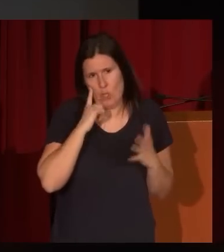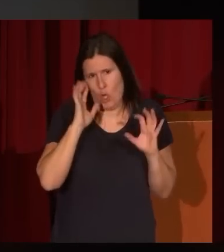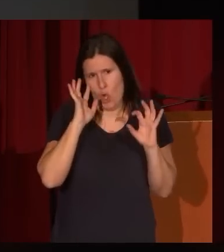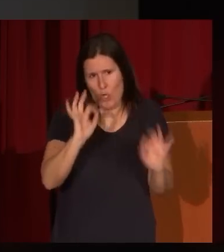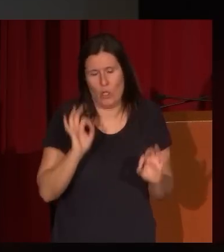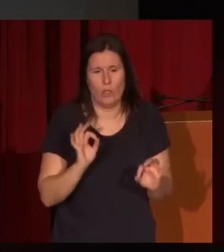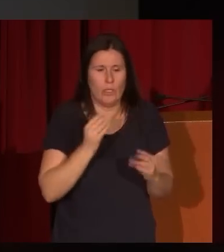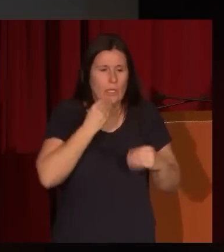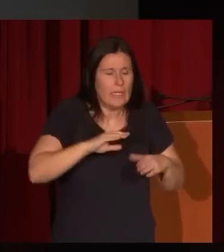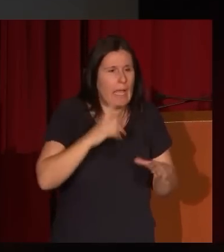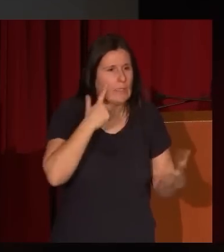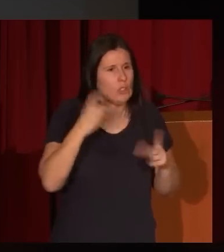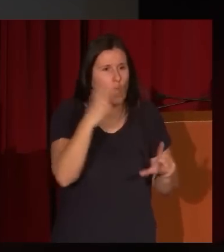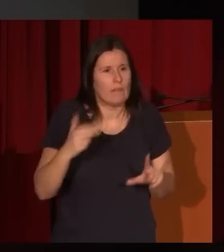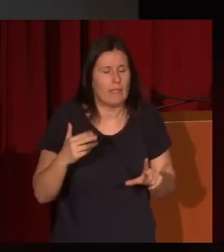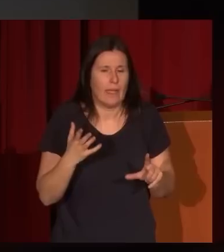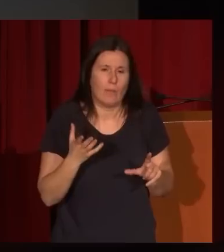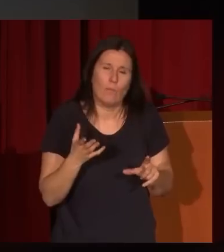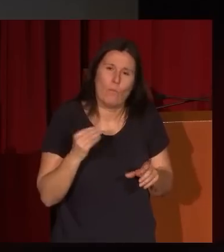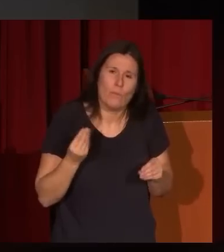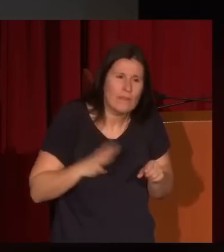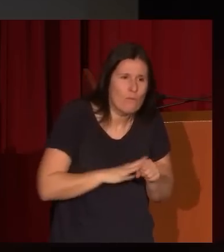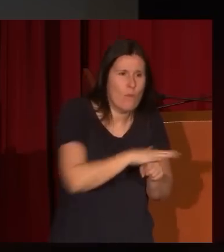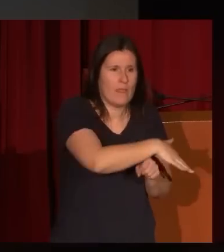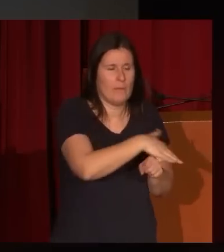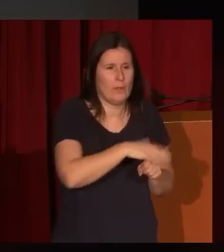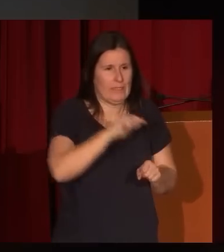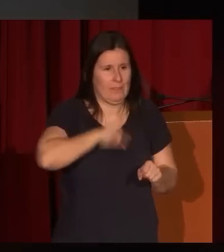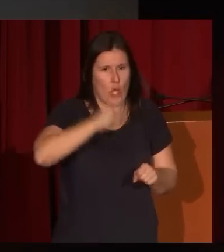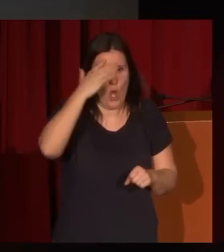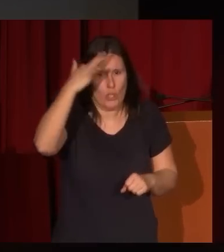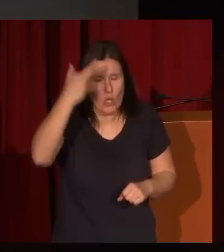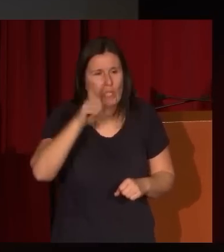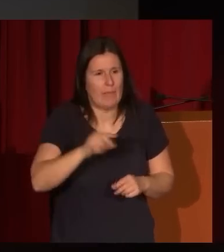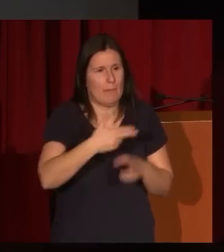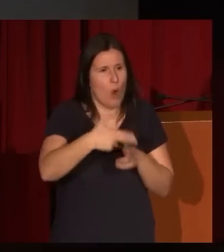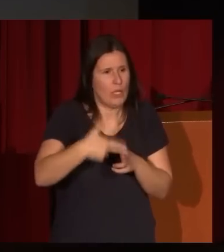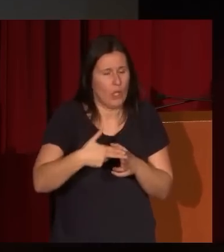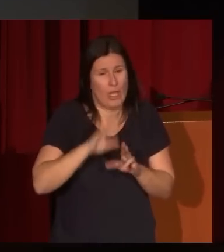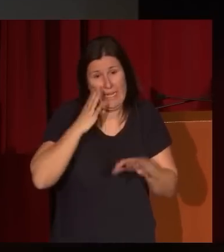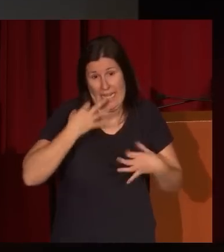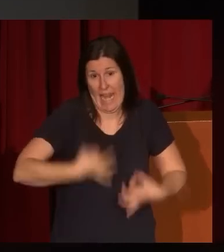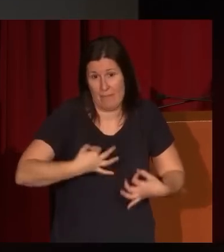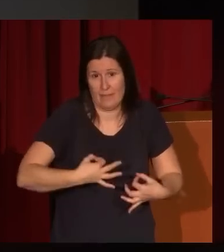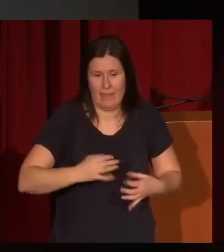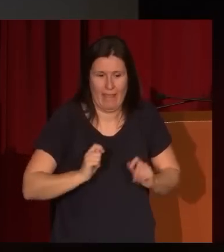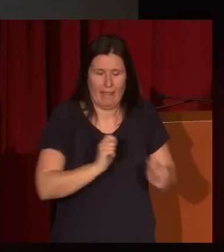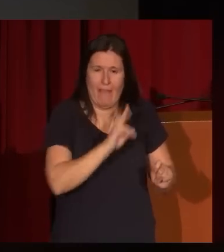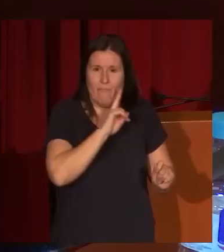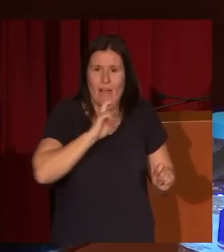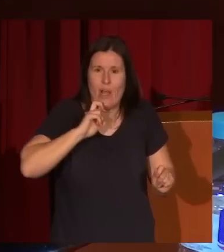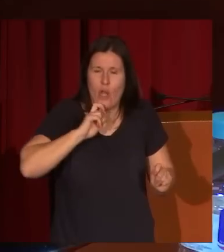empapada de un sentimiento ideológico y aún político que realmente pone en valor esos